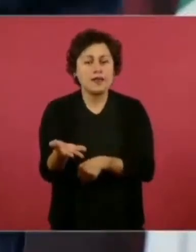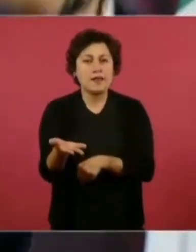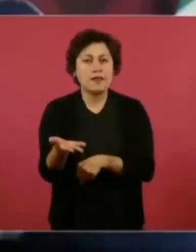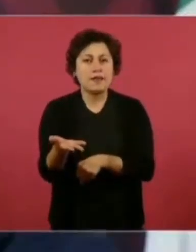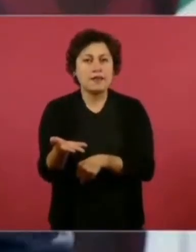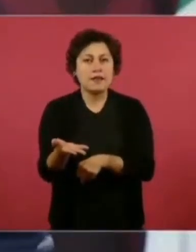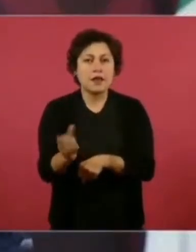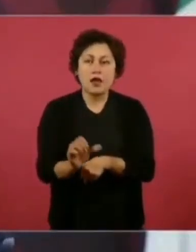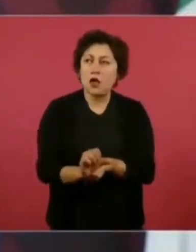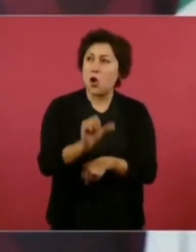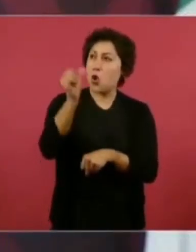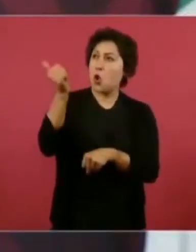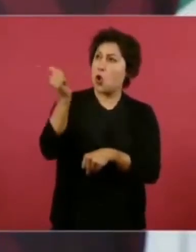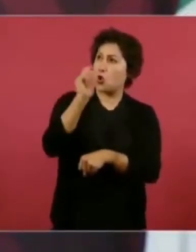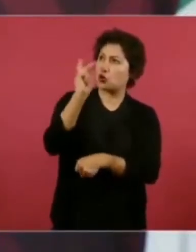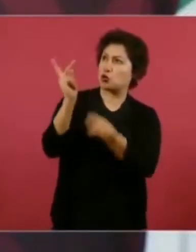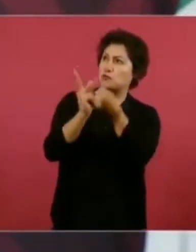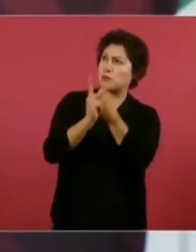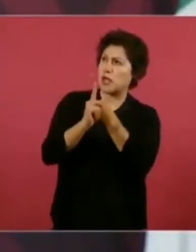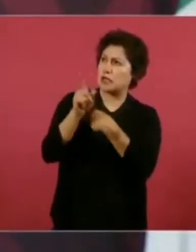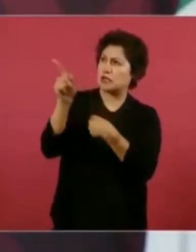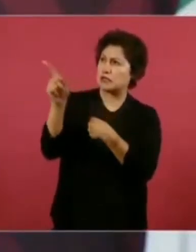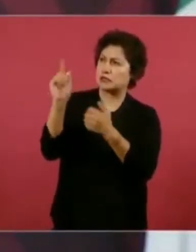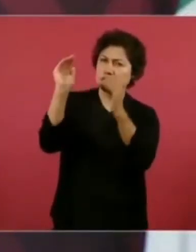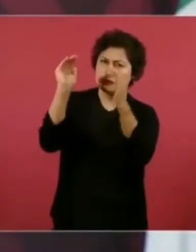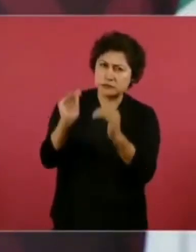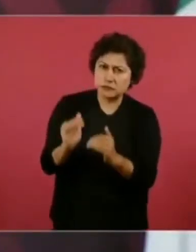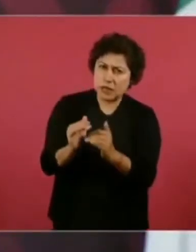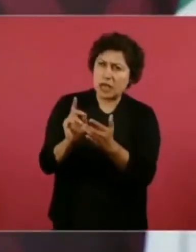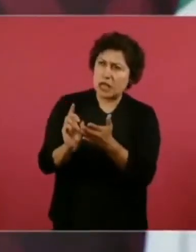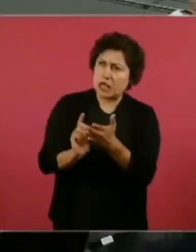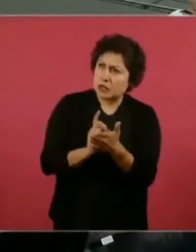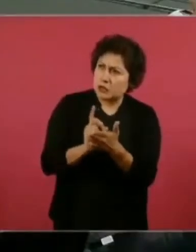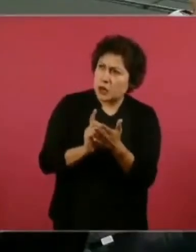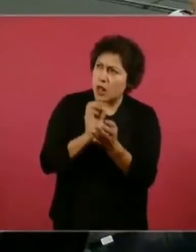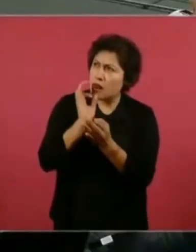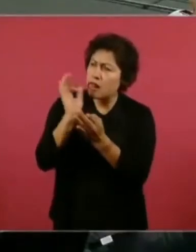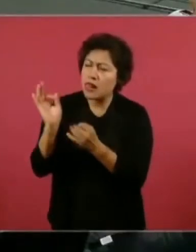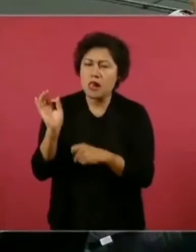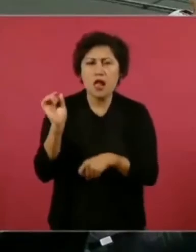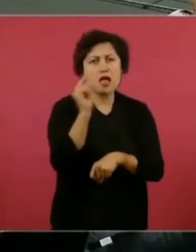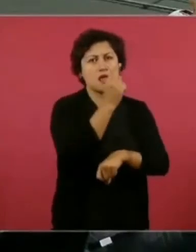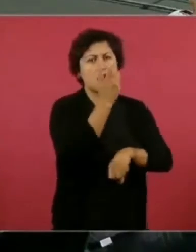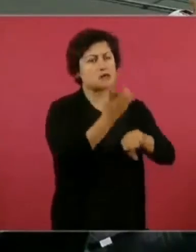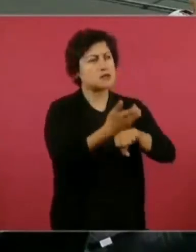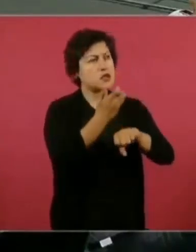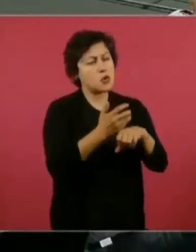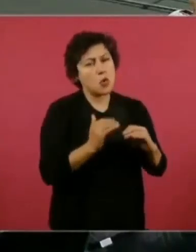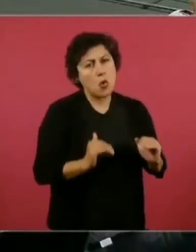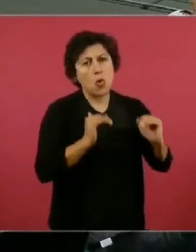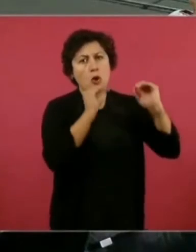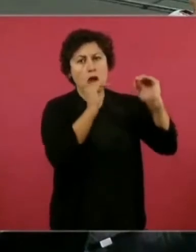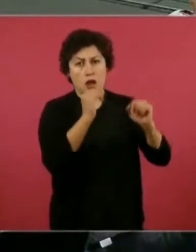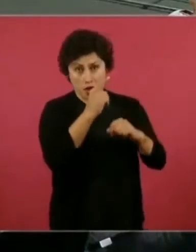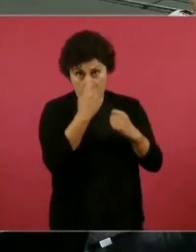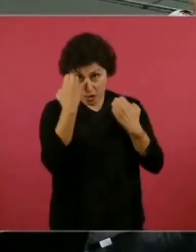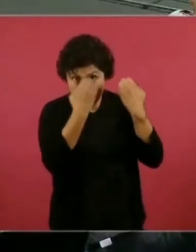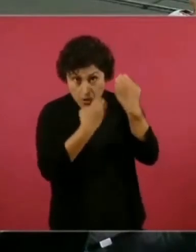de otros países, hay tanto consumo en los jóvenes? ¿Qué no es un problema social?